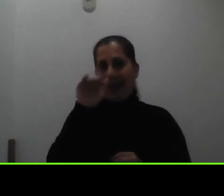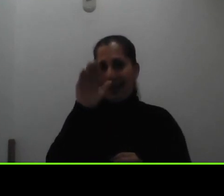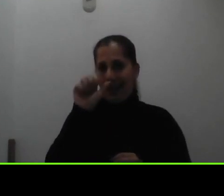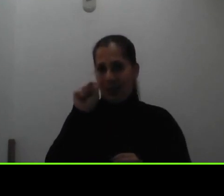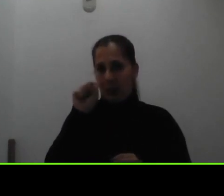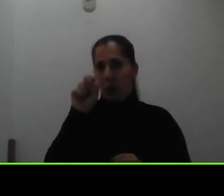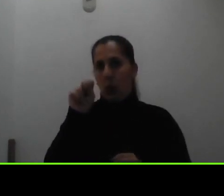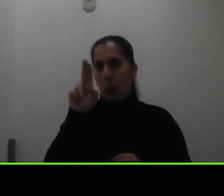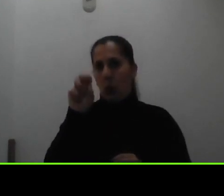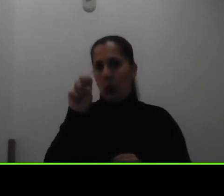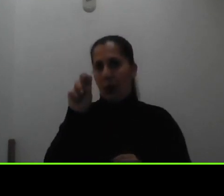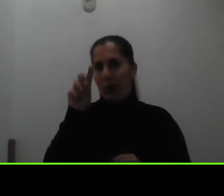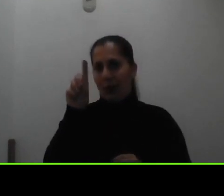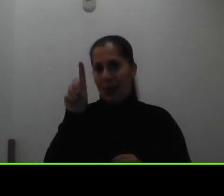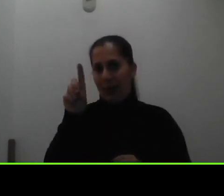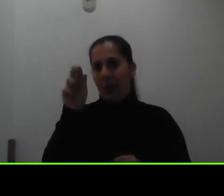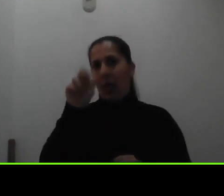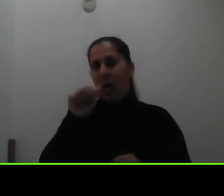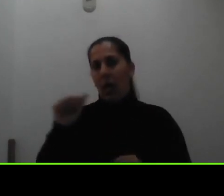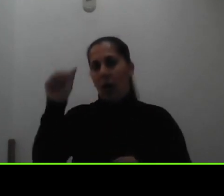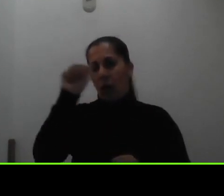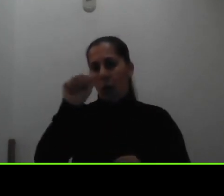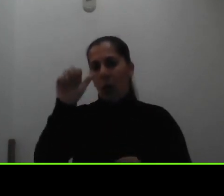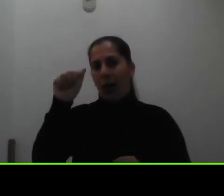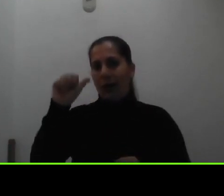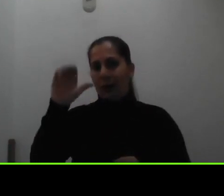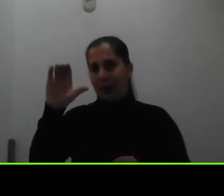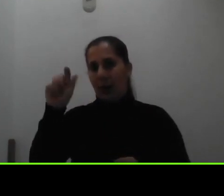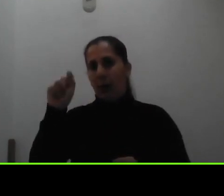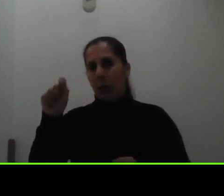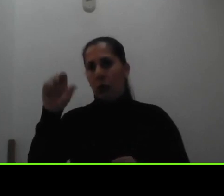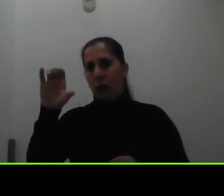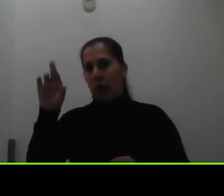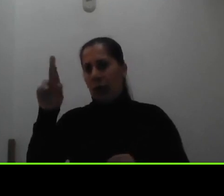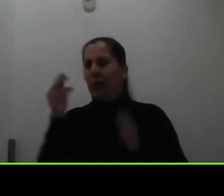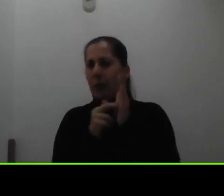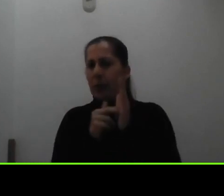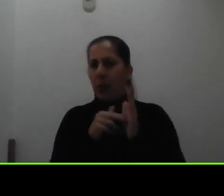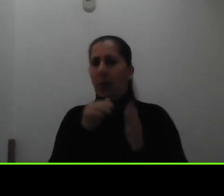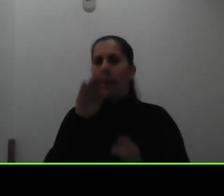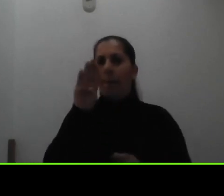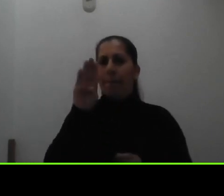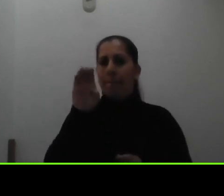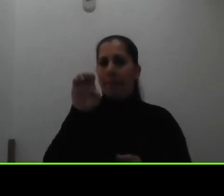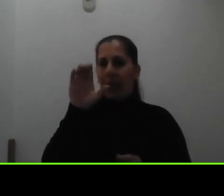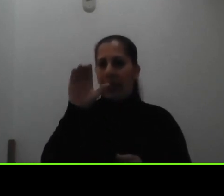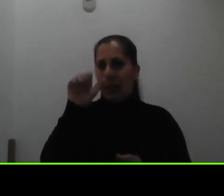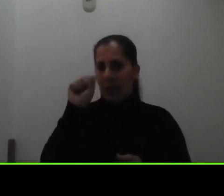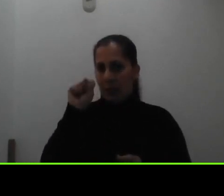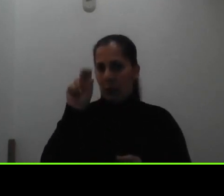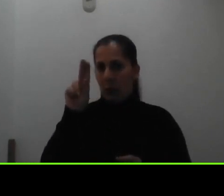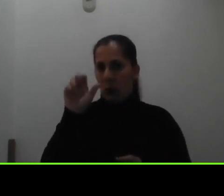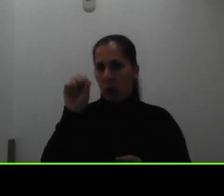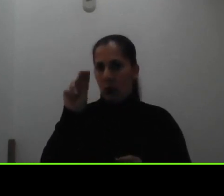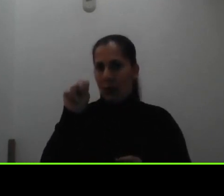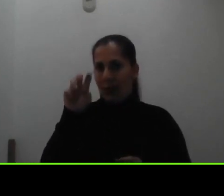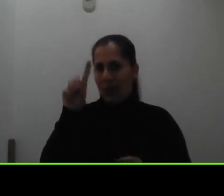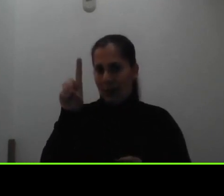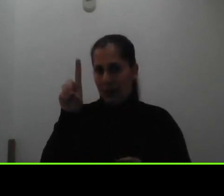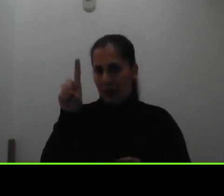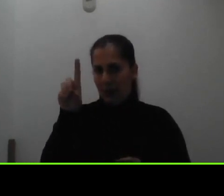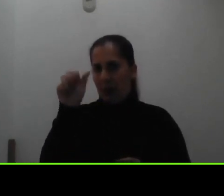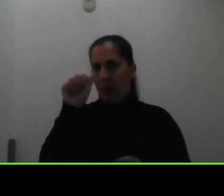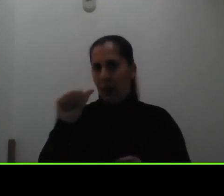unet punto ac punto cr lo repito becas unet con t al final